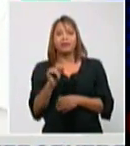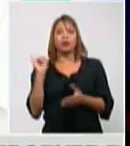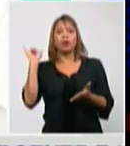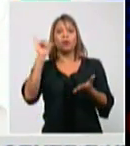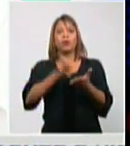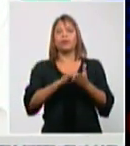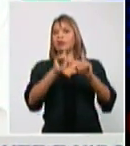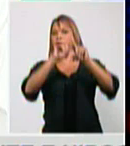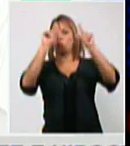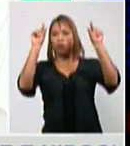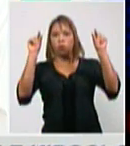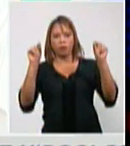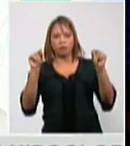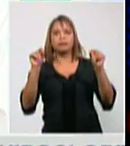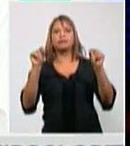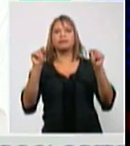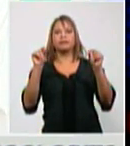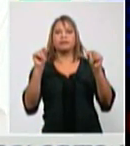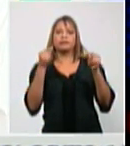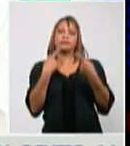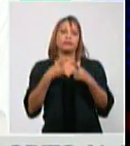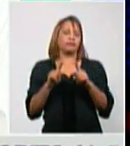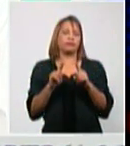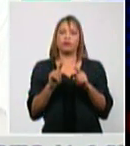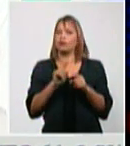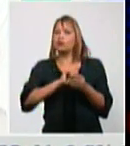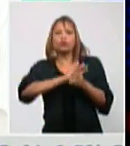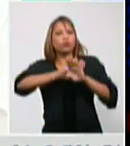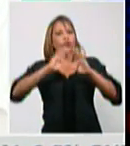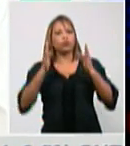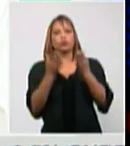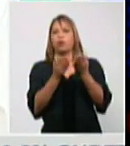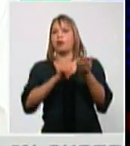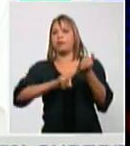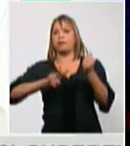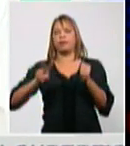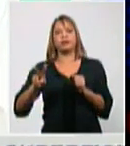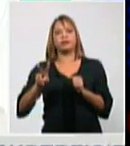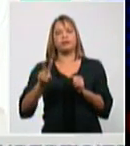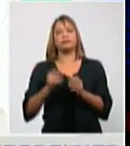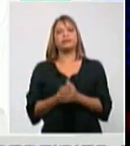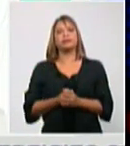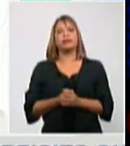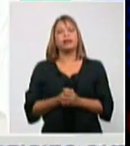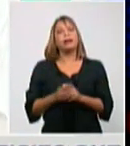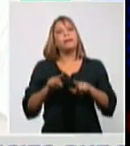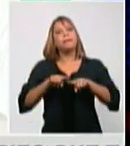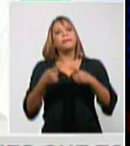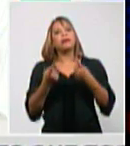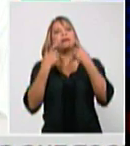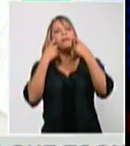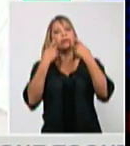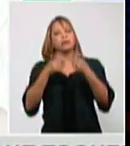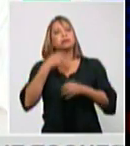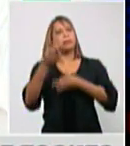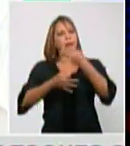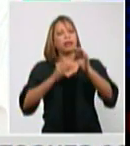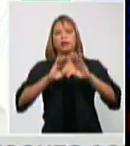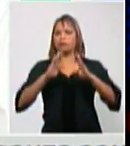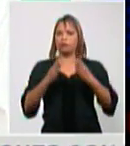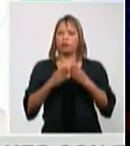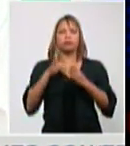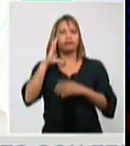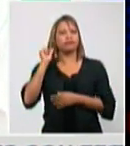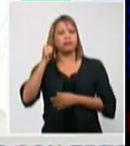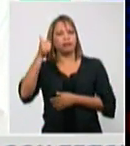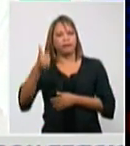llegan no queda exento en ningún territorio pero es importante lo que estamos diciendo hoy hoy las